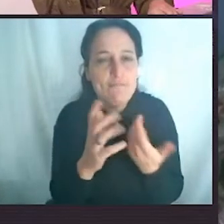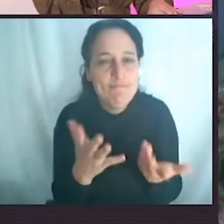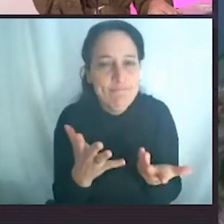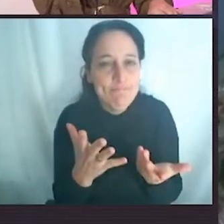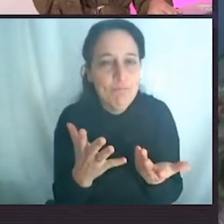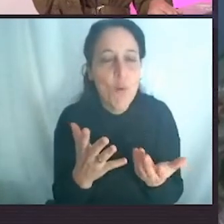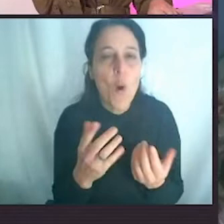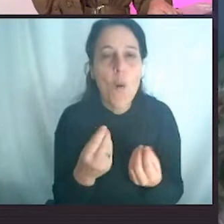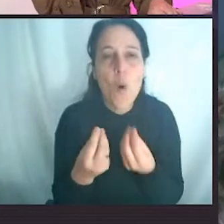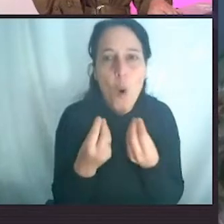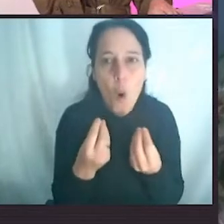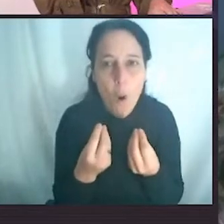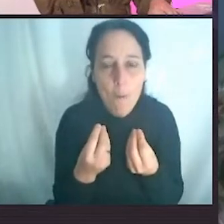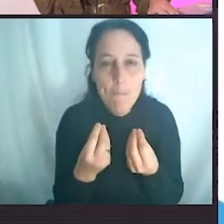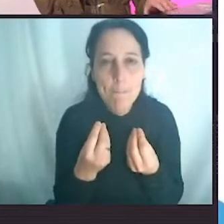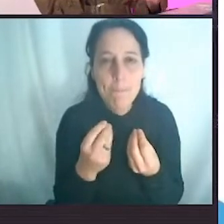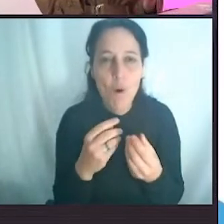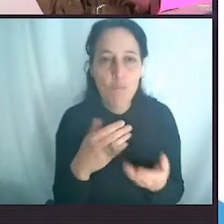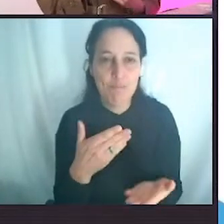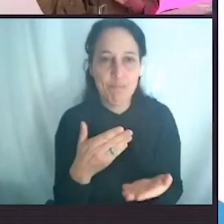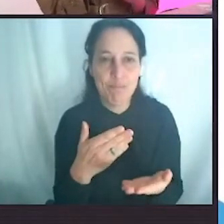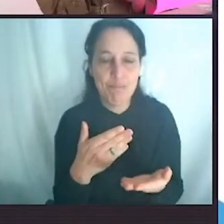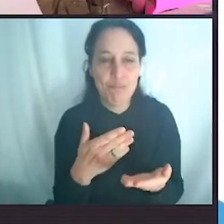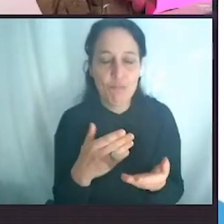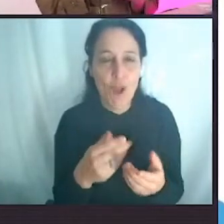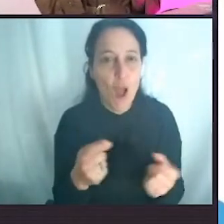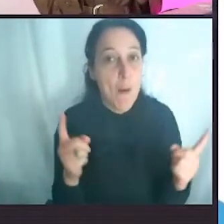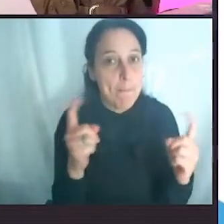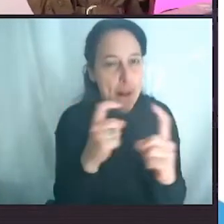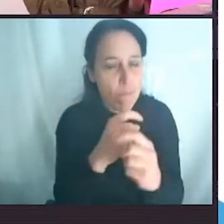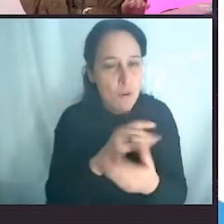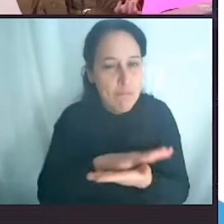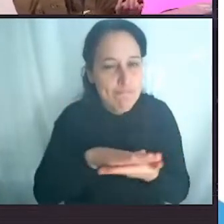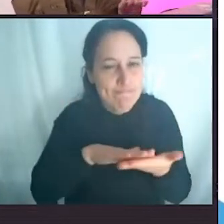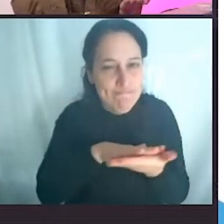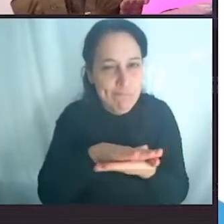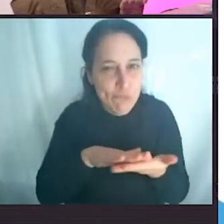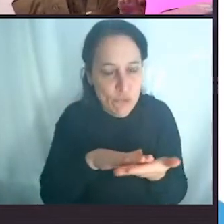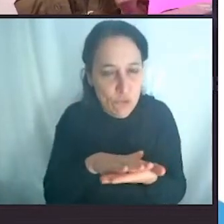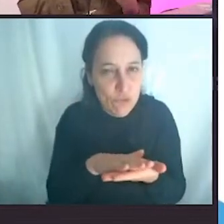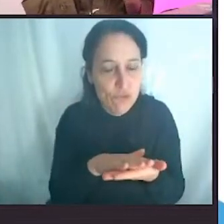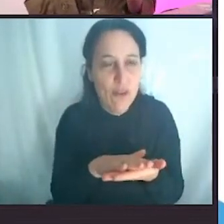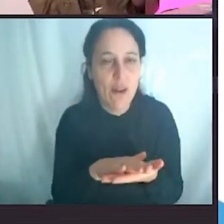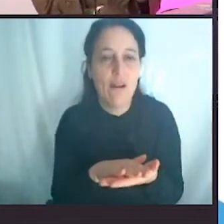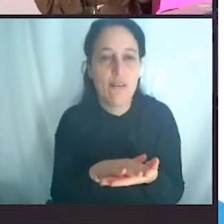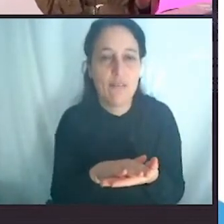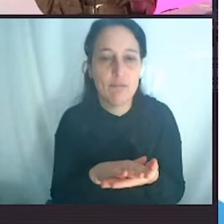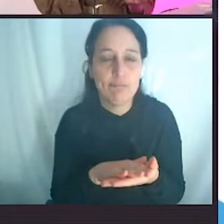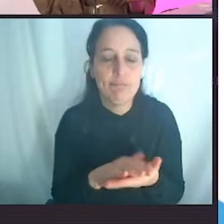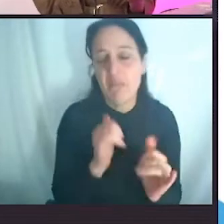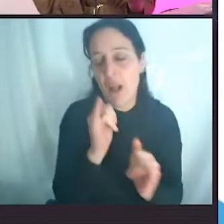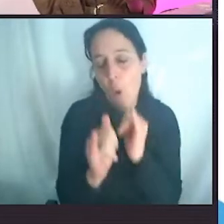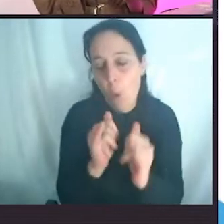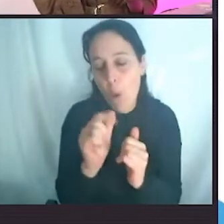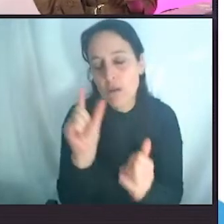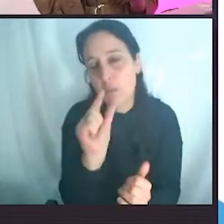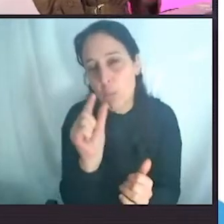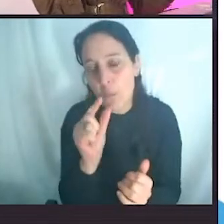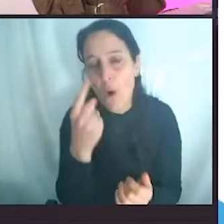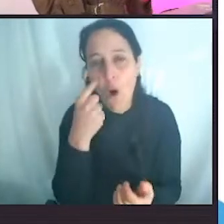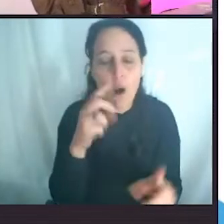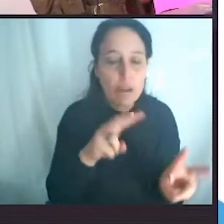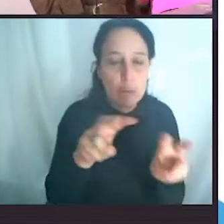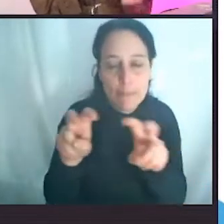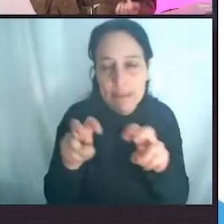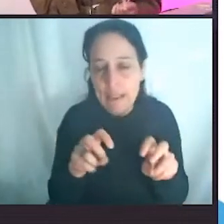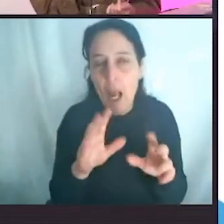sistémica y en escala este problema? Para contarles un poco, cuando fuimos investigando sobre este problema hace 3